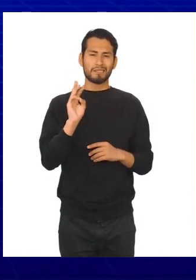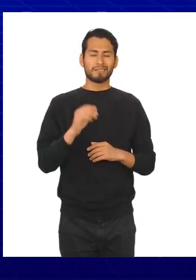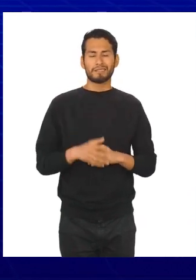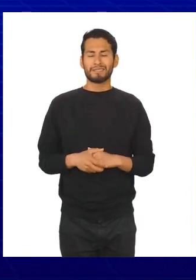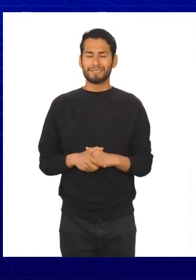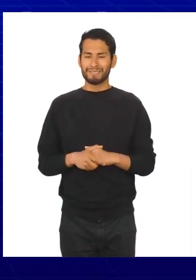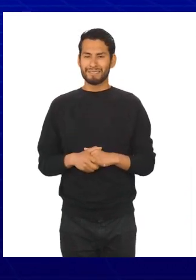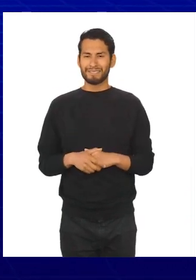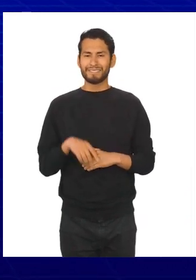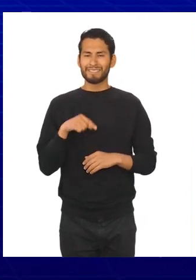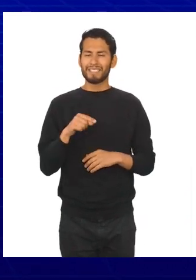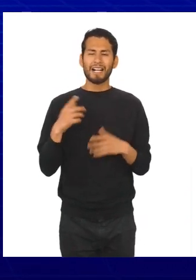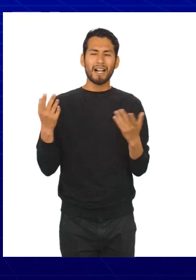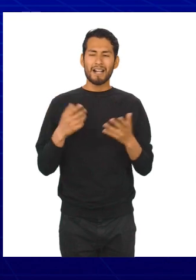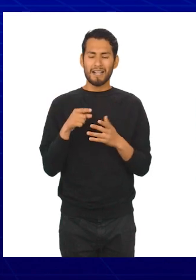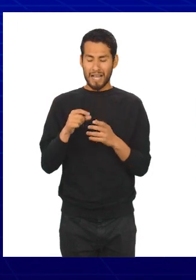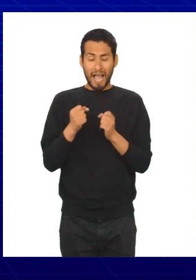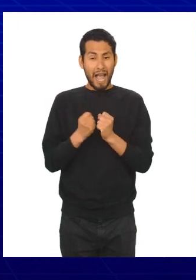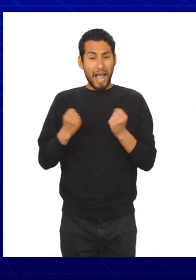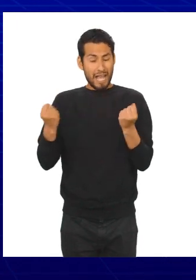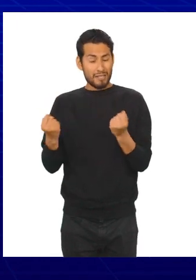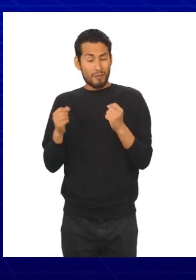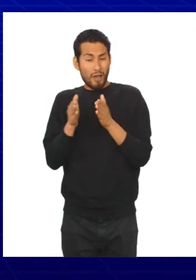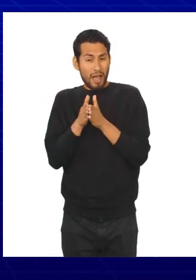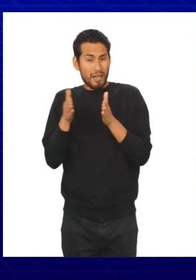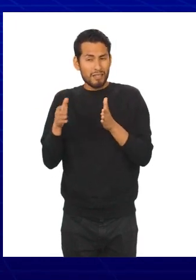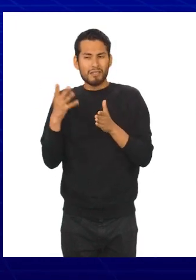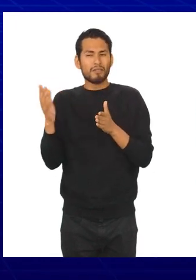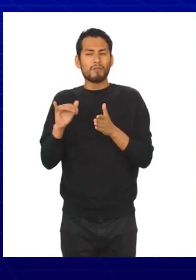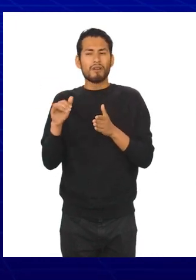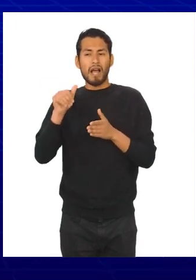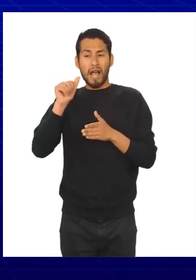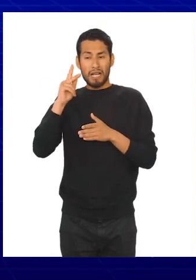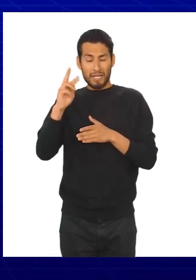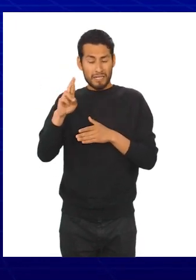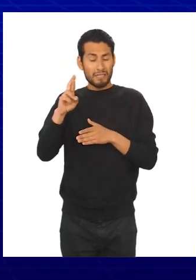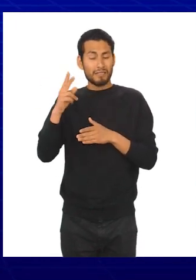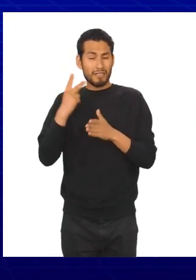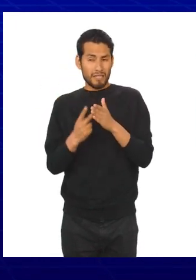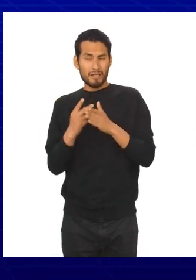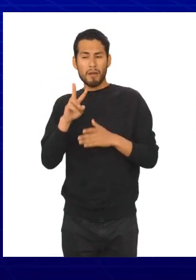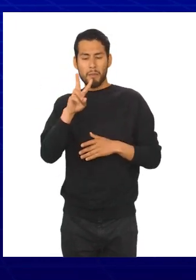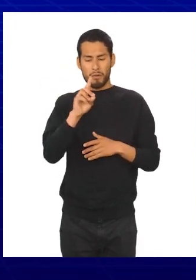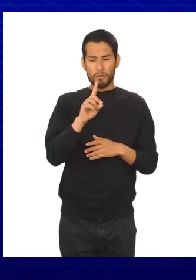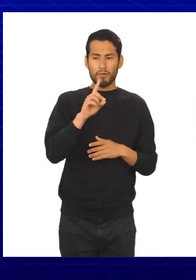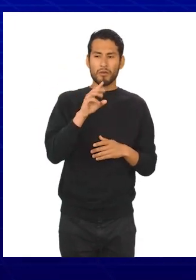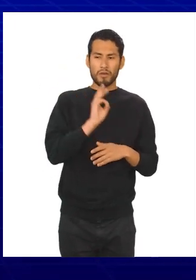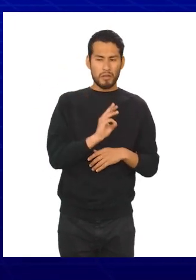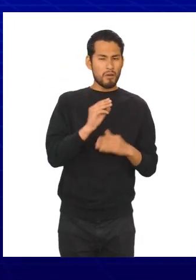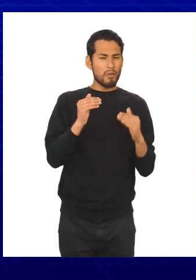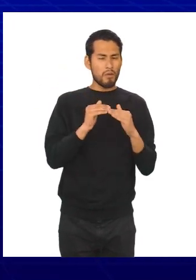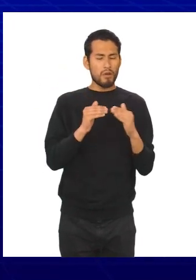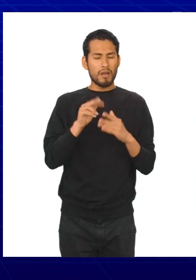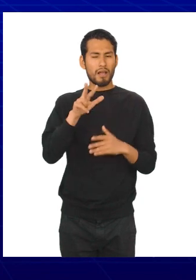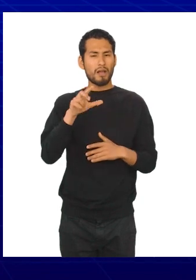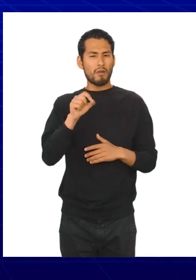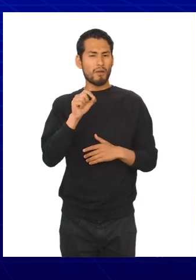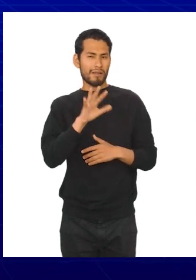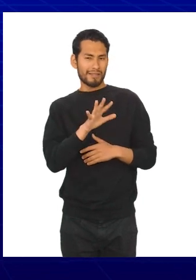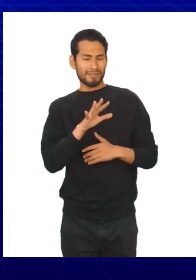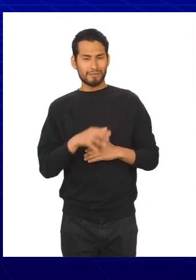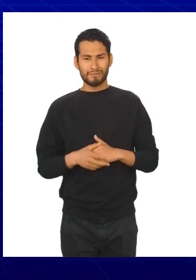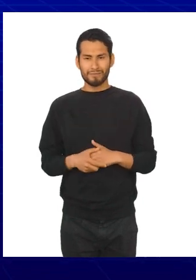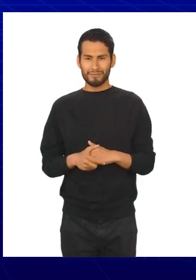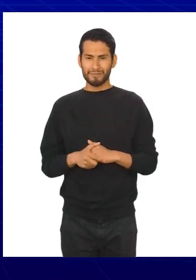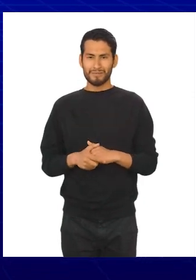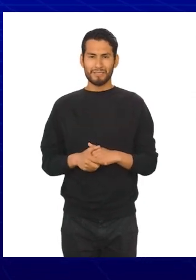el ancho se obtiene. A igual R entre K, igual 21 sobre 6, igual 3